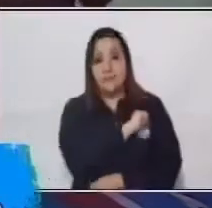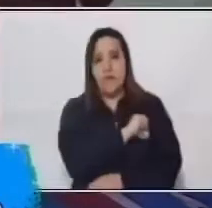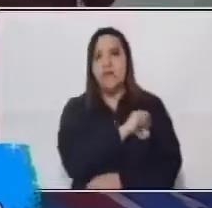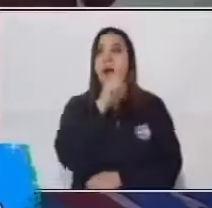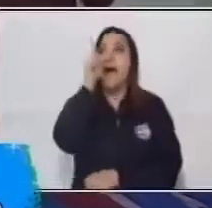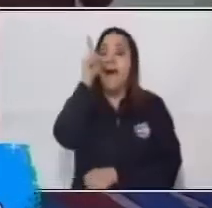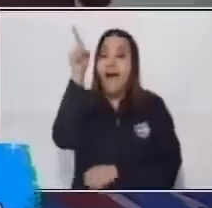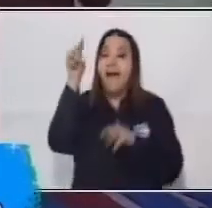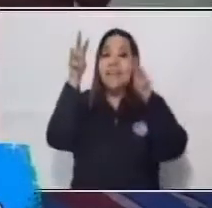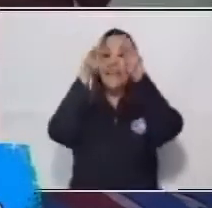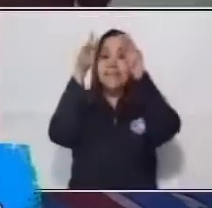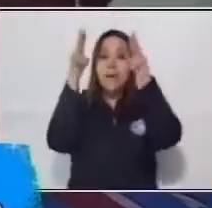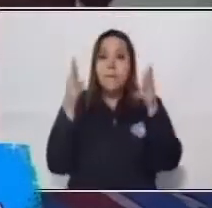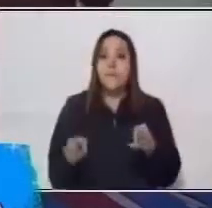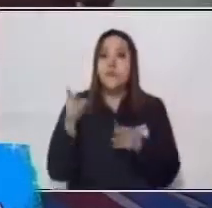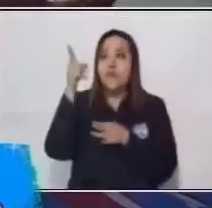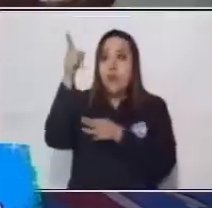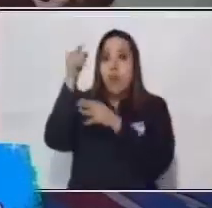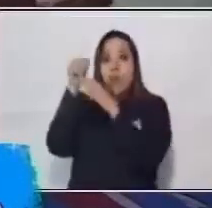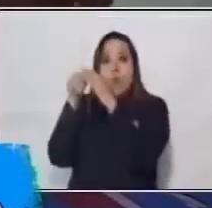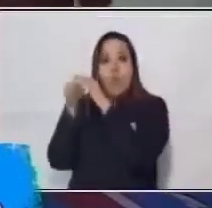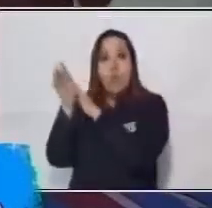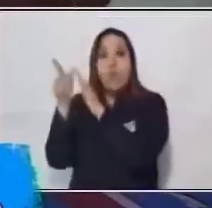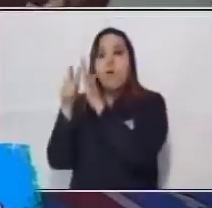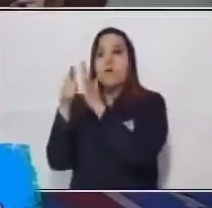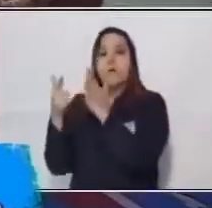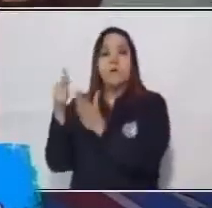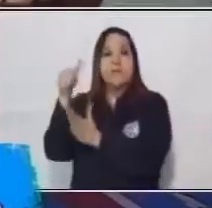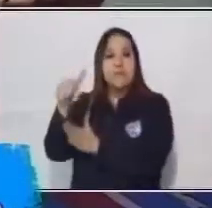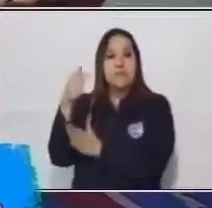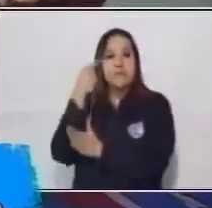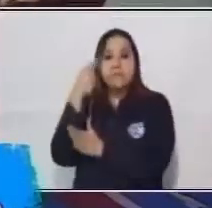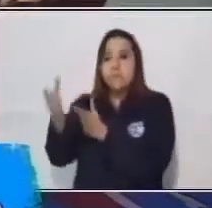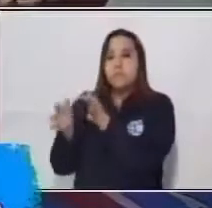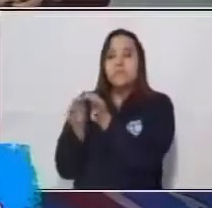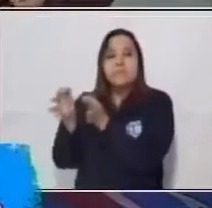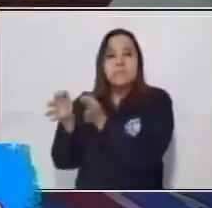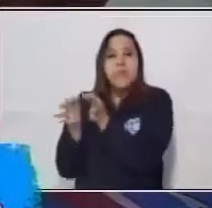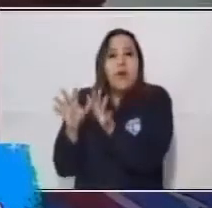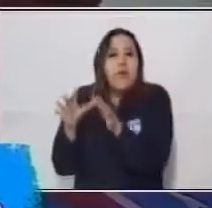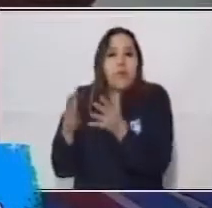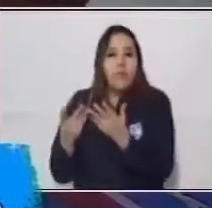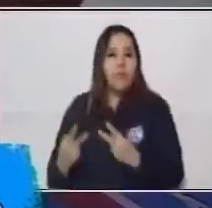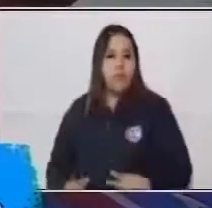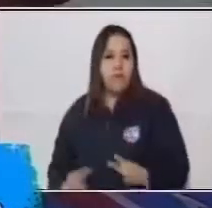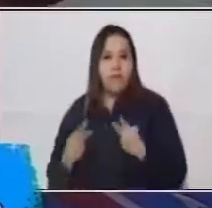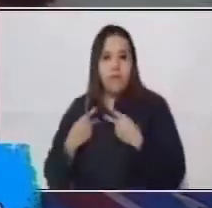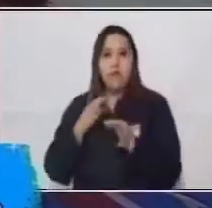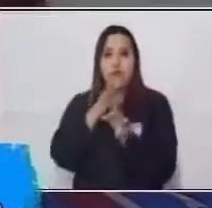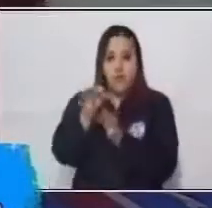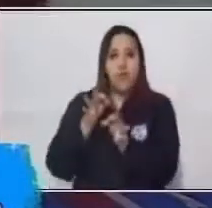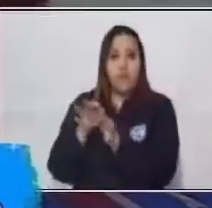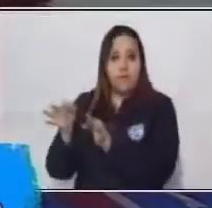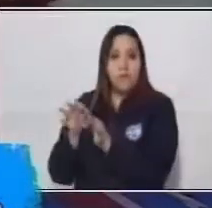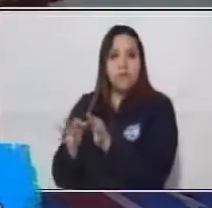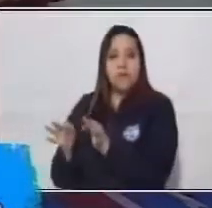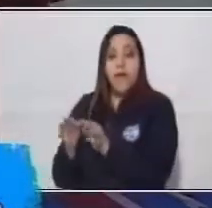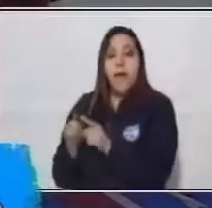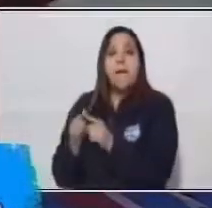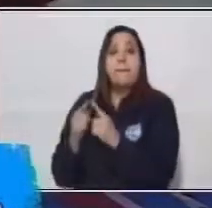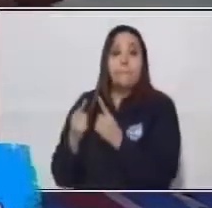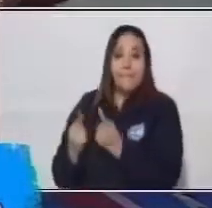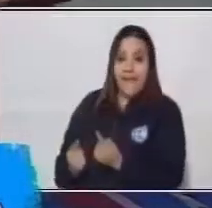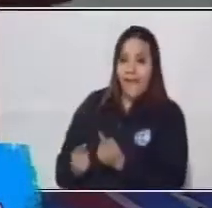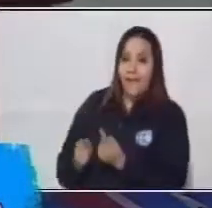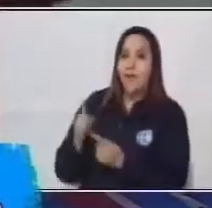pues parte de la cosmovisión y de cómo vivían estos pueblos originales. Pero realmente las historias del Popol Vuh,